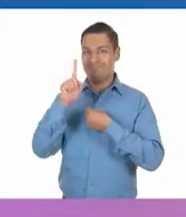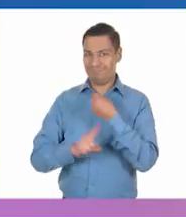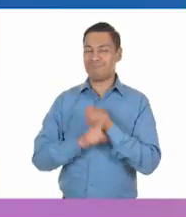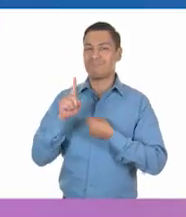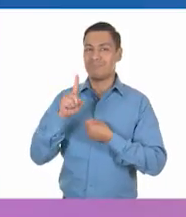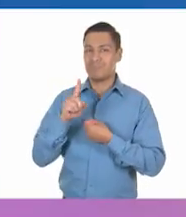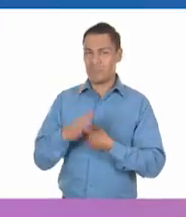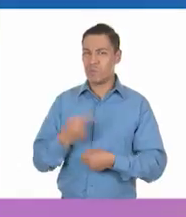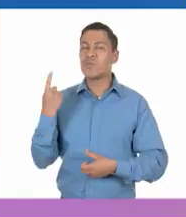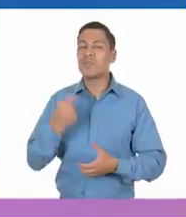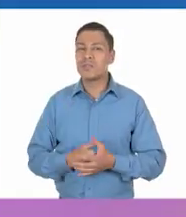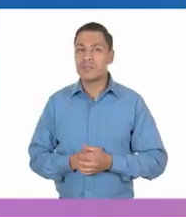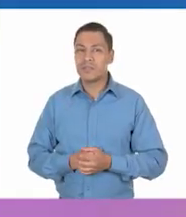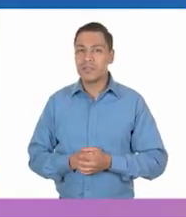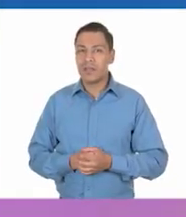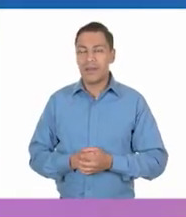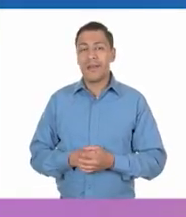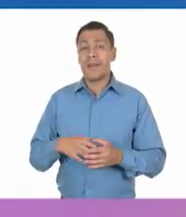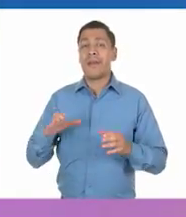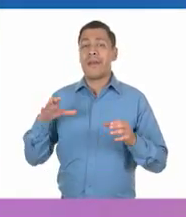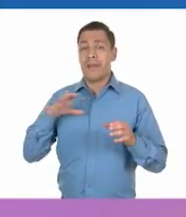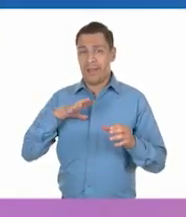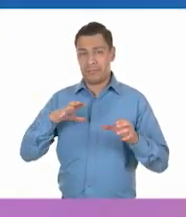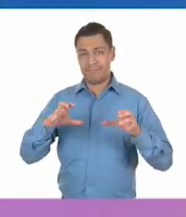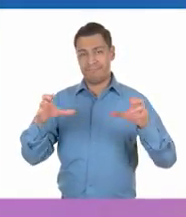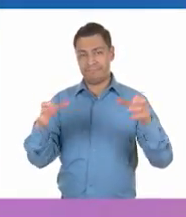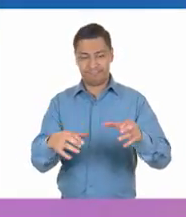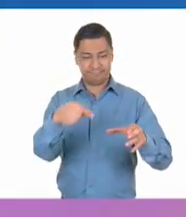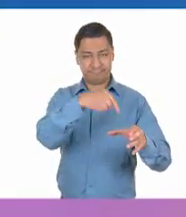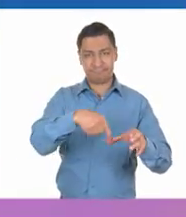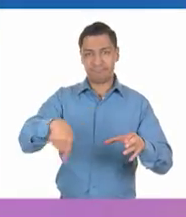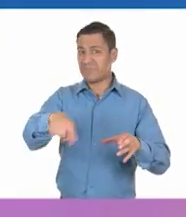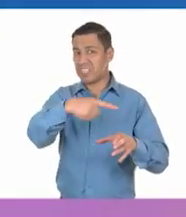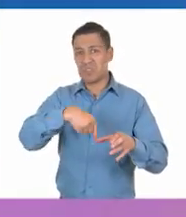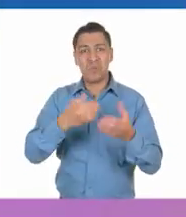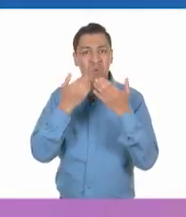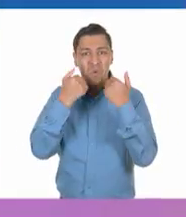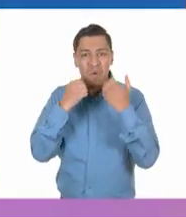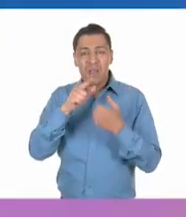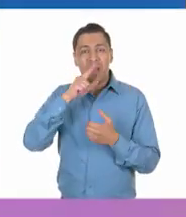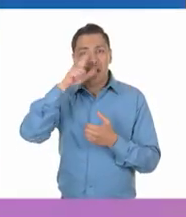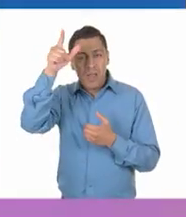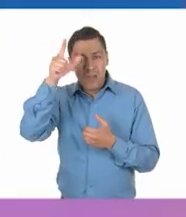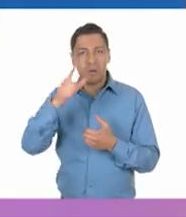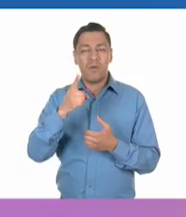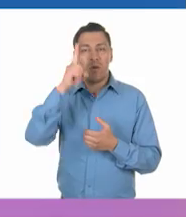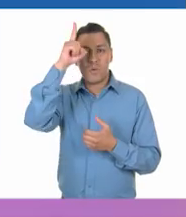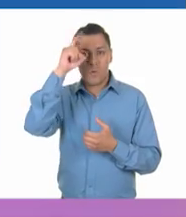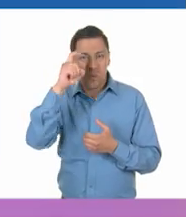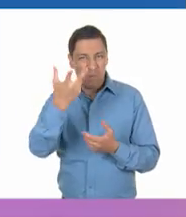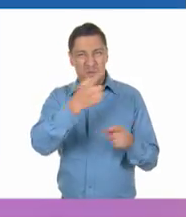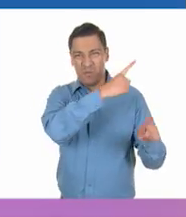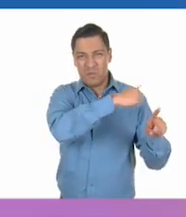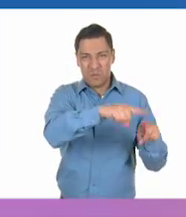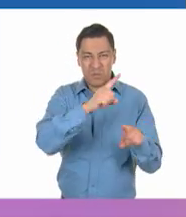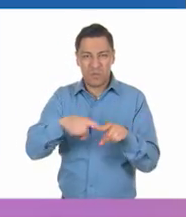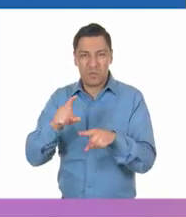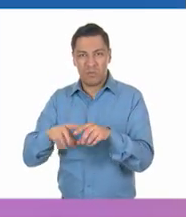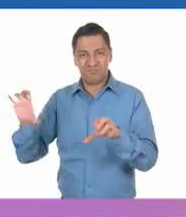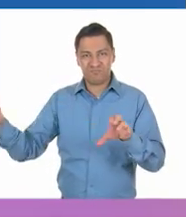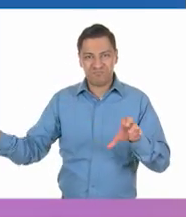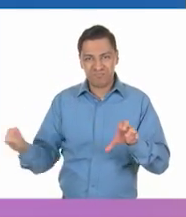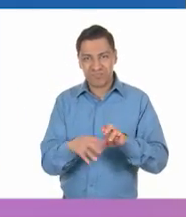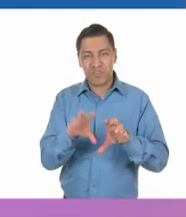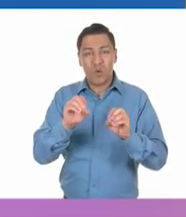Uy, porque hay población que no tiene la posibilidad de acceder a servicios básicos o incluso ni a satisfacer sus